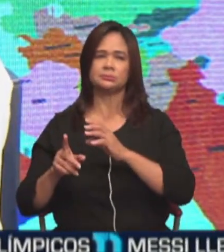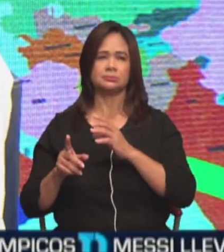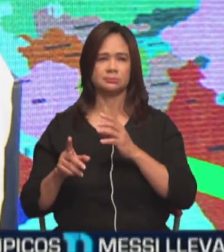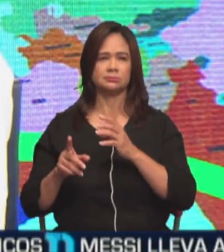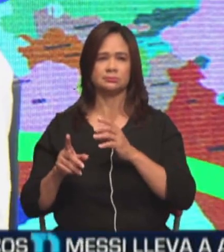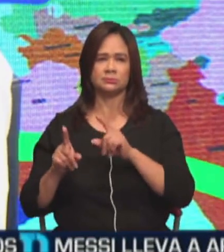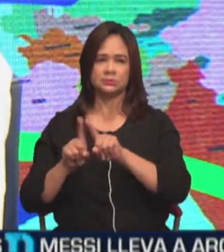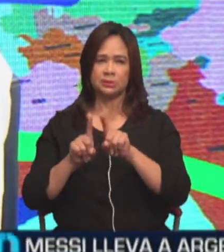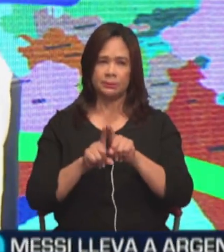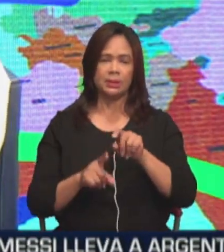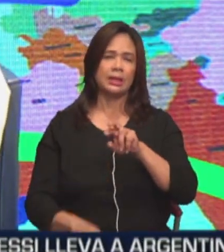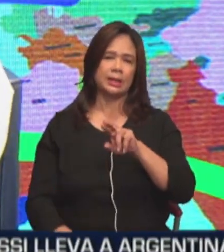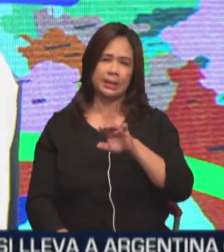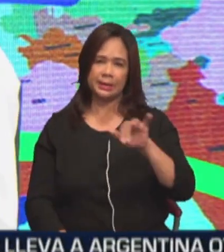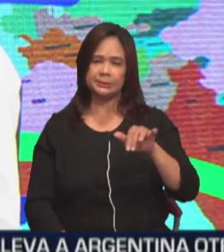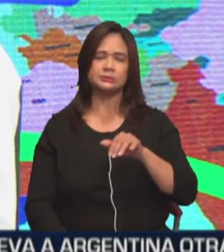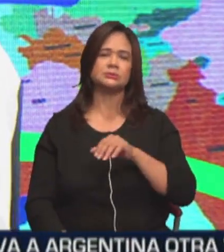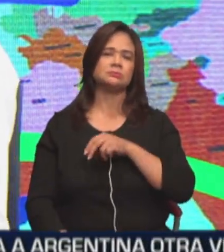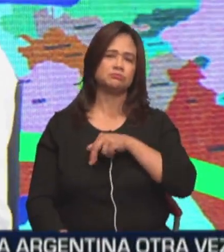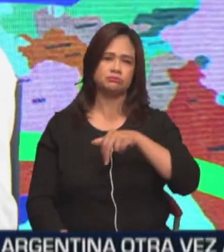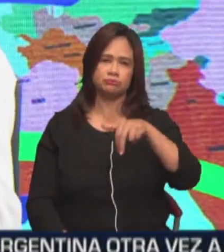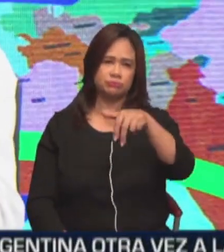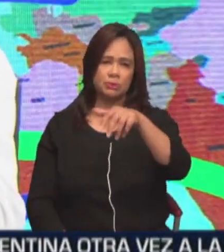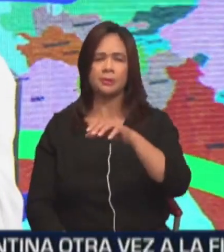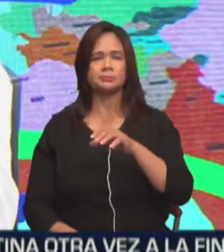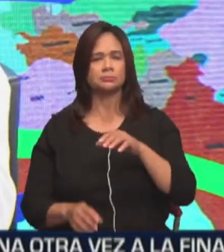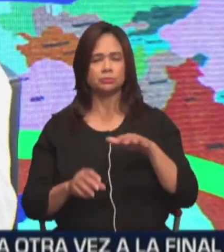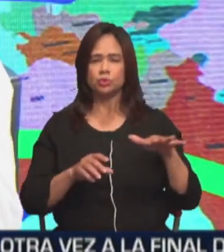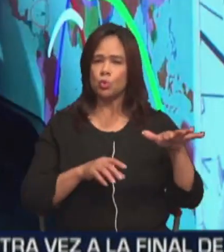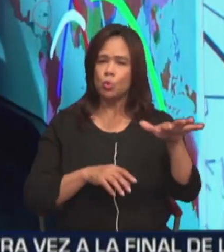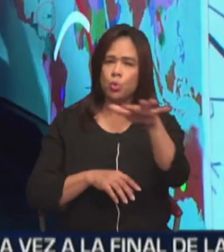hice también el rally a pie de Cubre tu país con CTN.